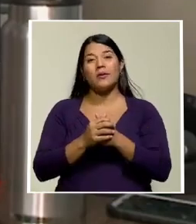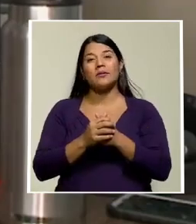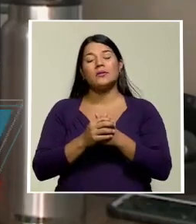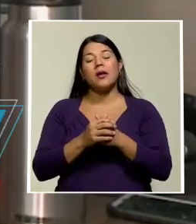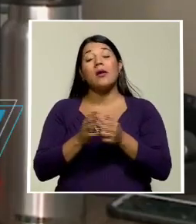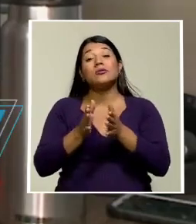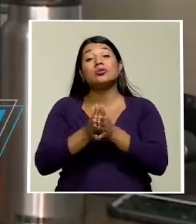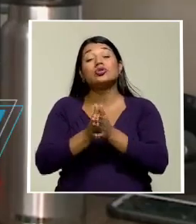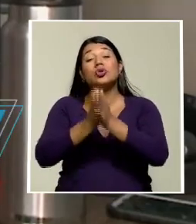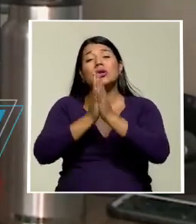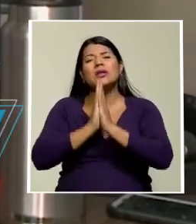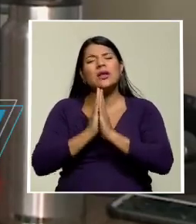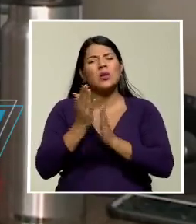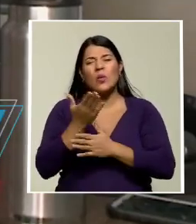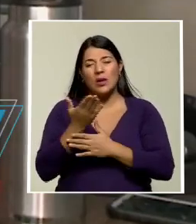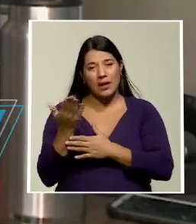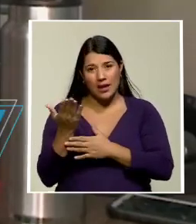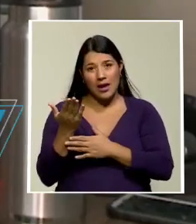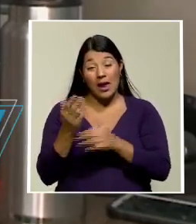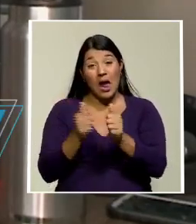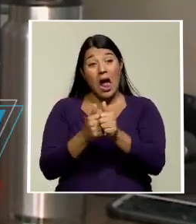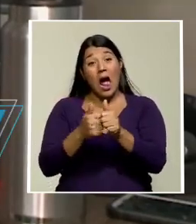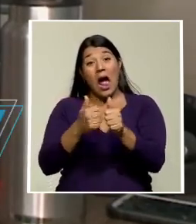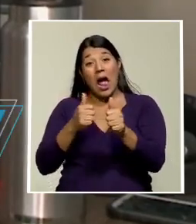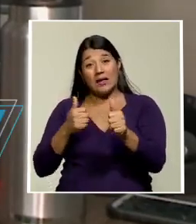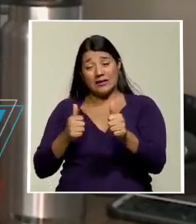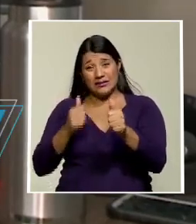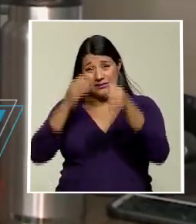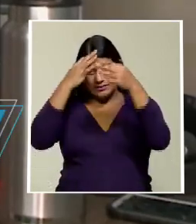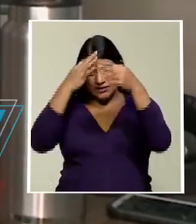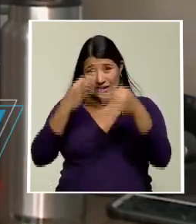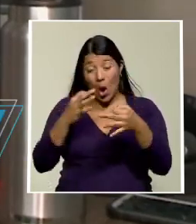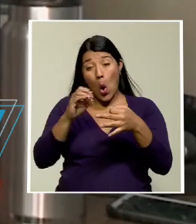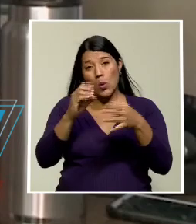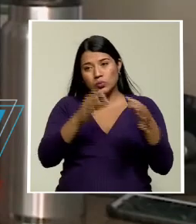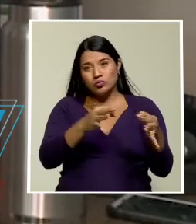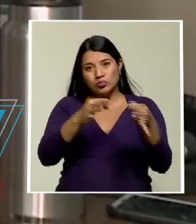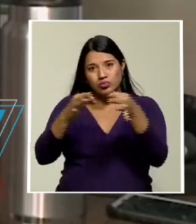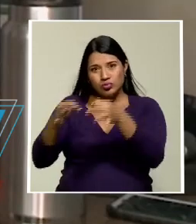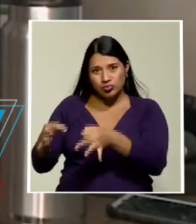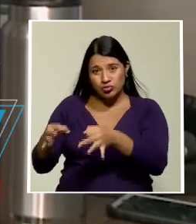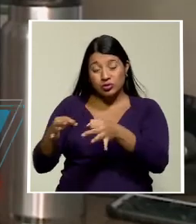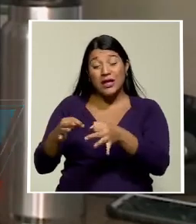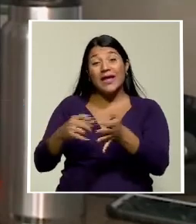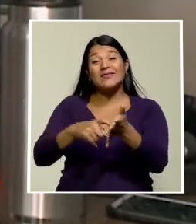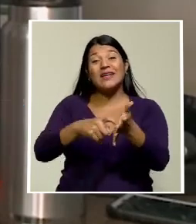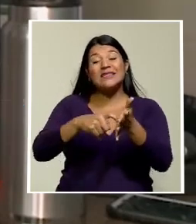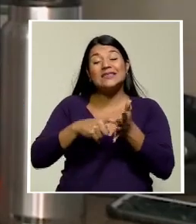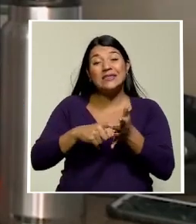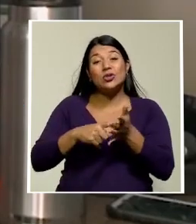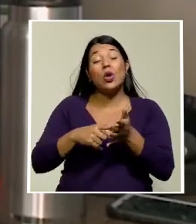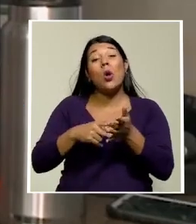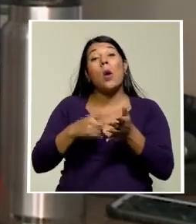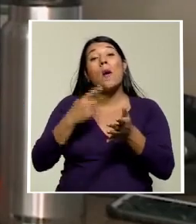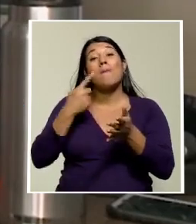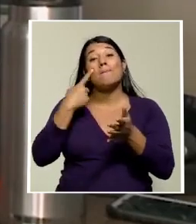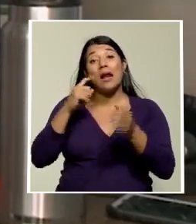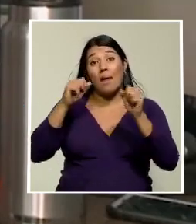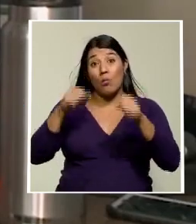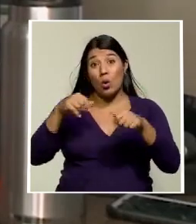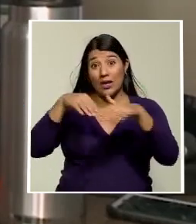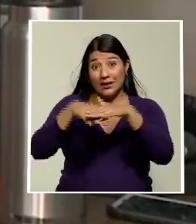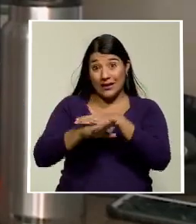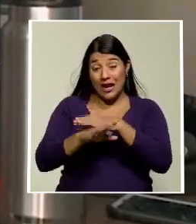solicitándole que atrase la medida de certificación QR para los turistas. La